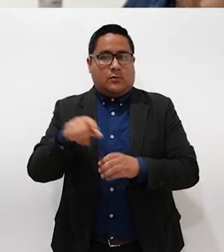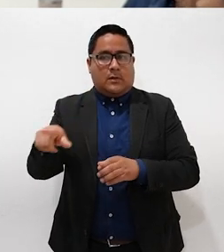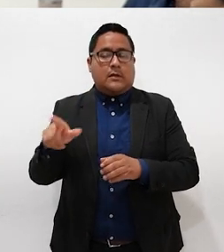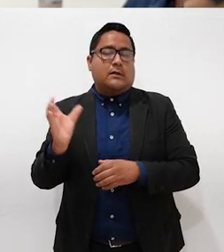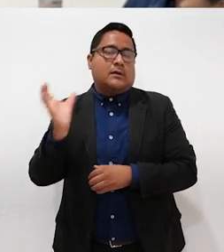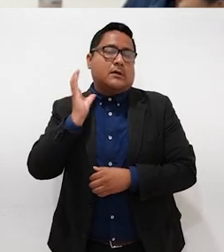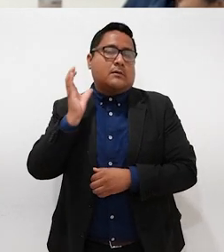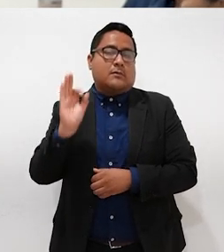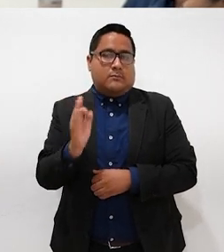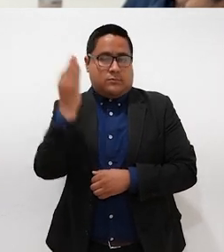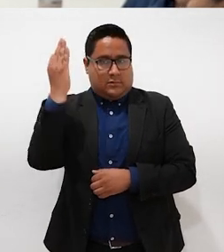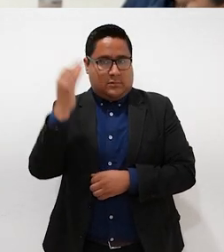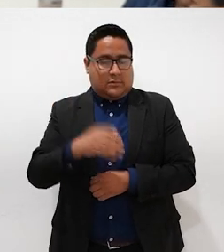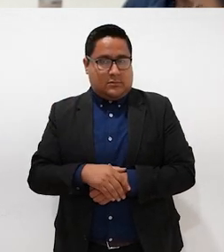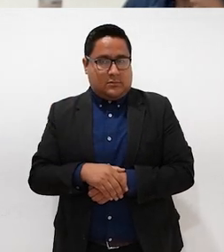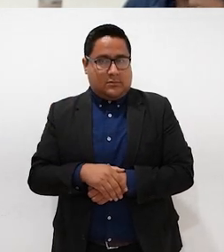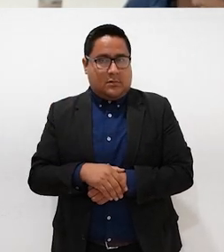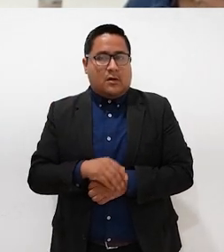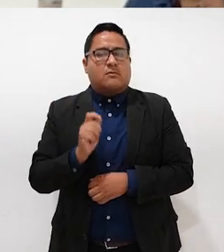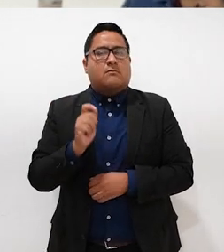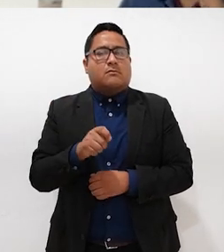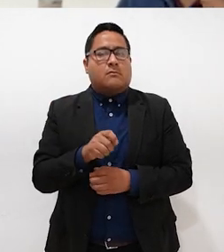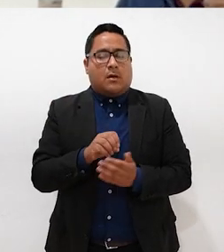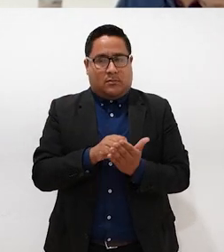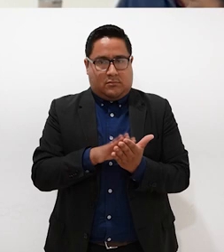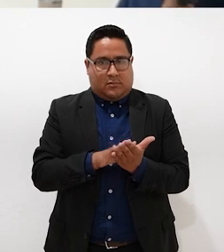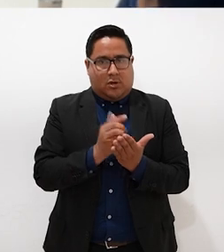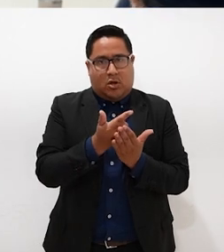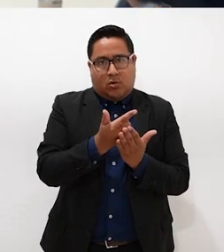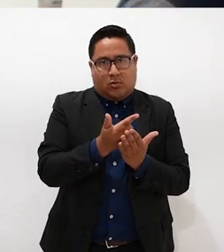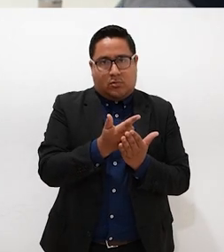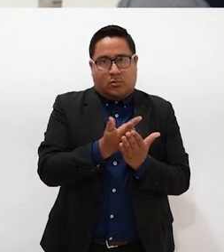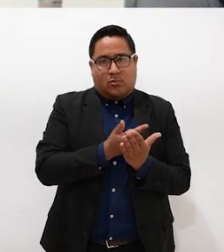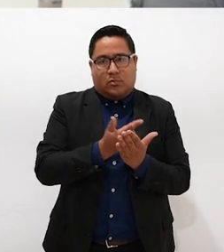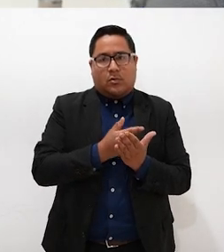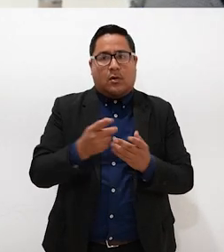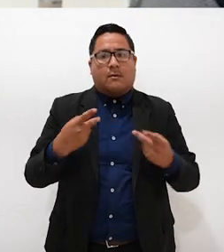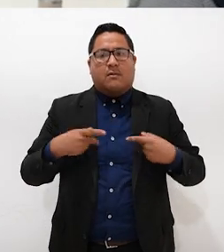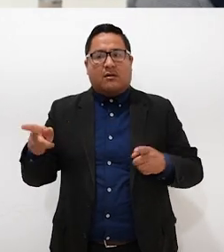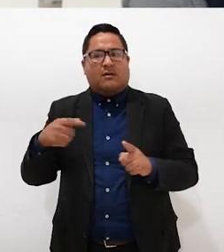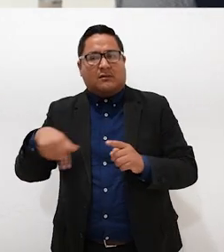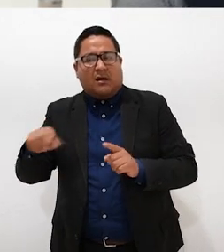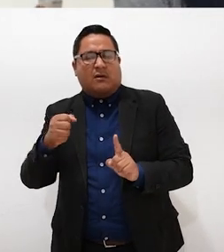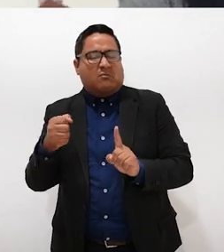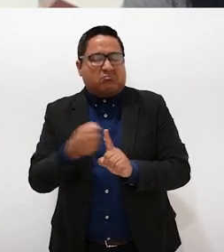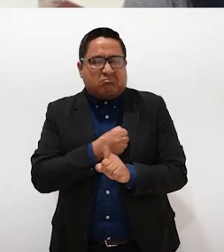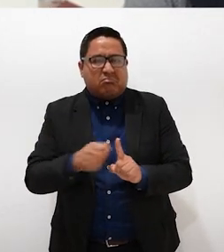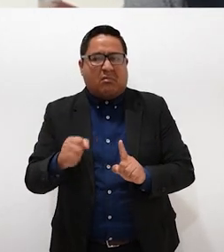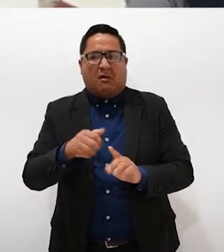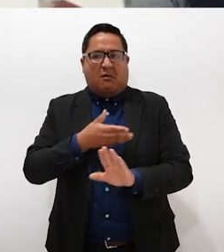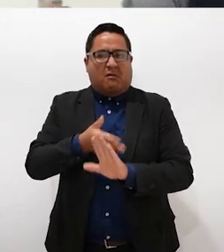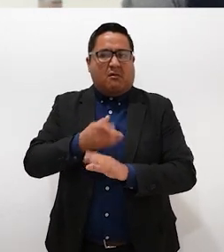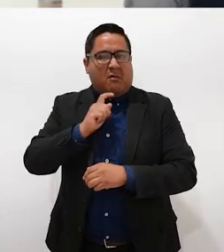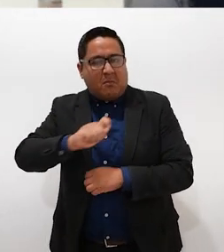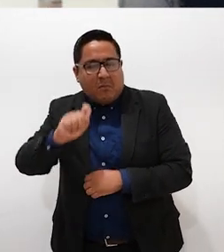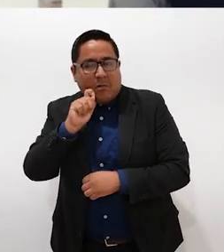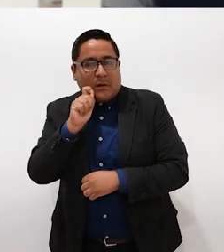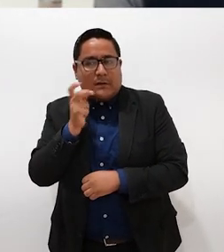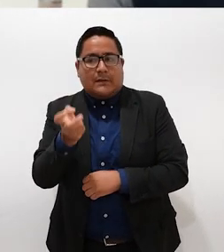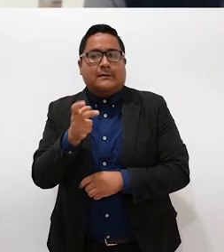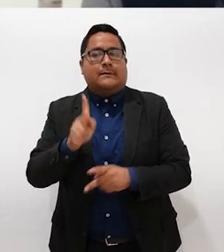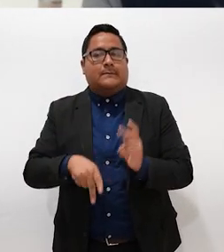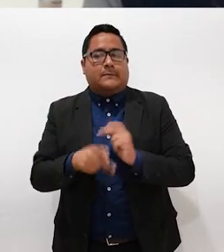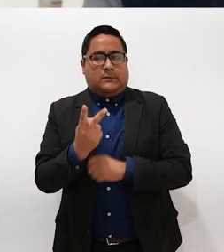Federal. El Registro de Violentadores y Agresores Sexuales, que es la segunda